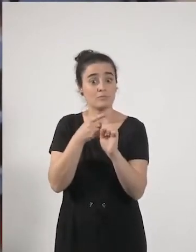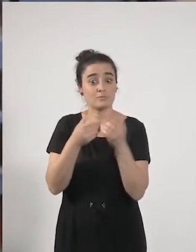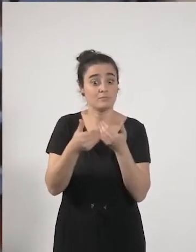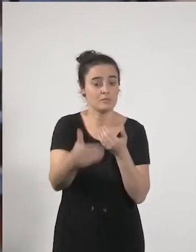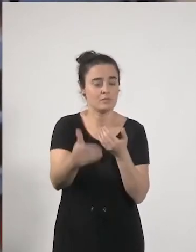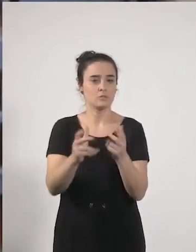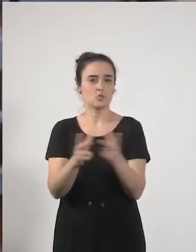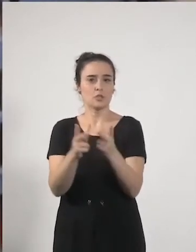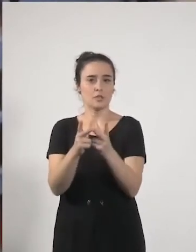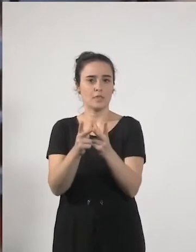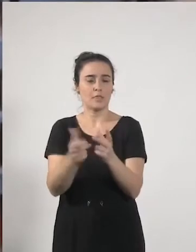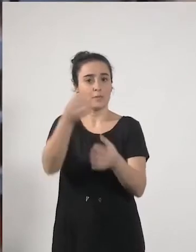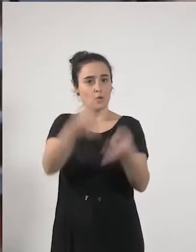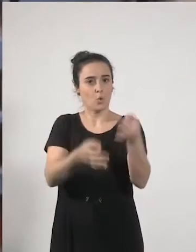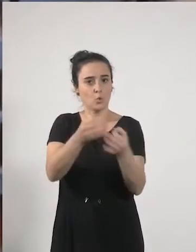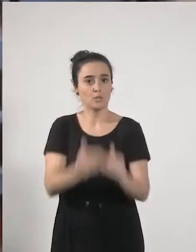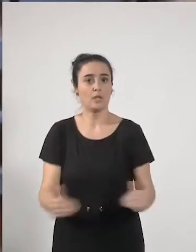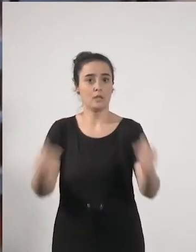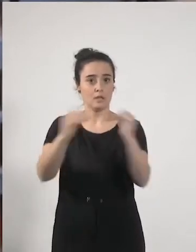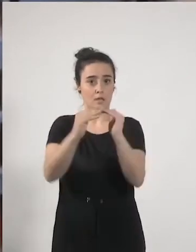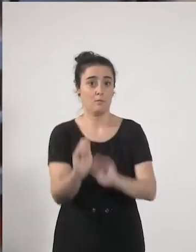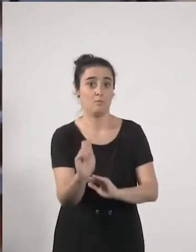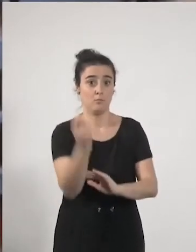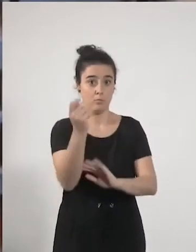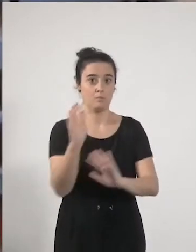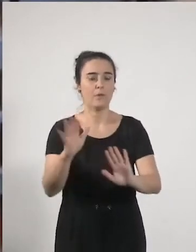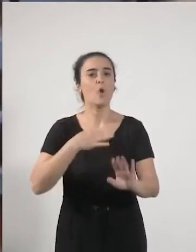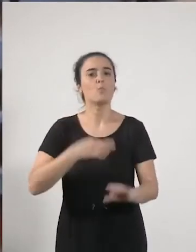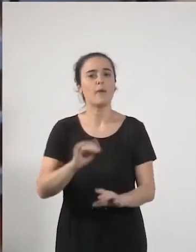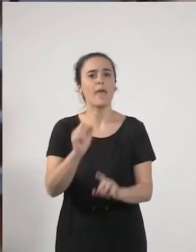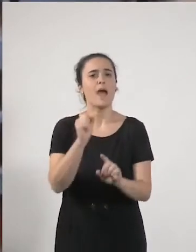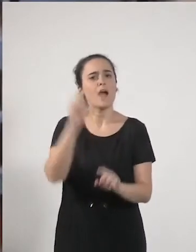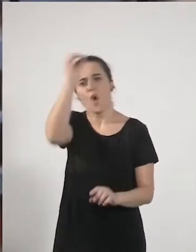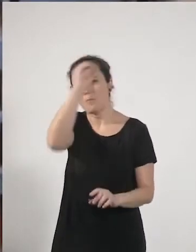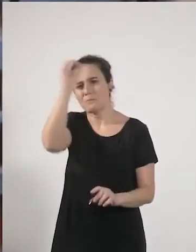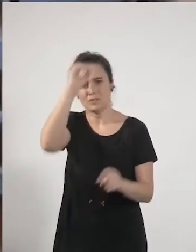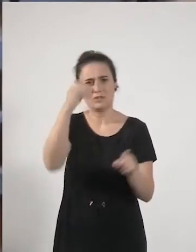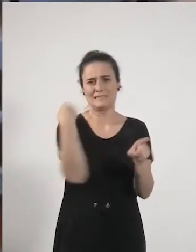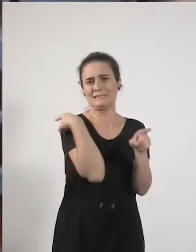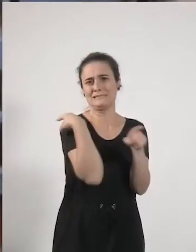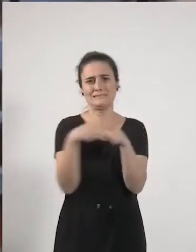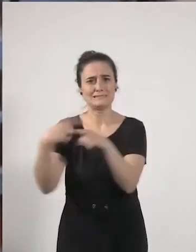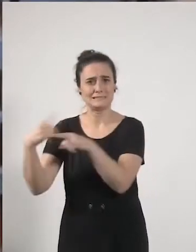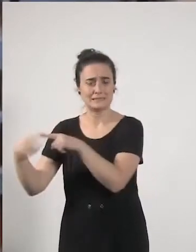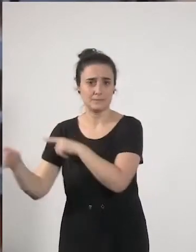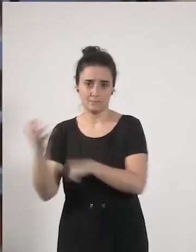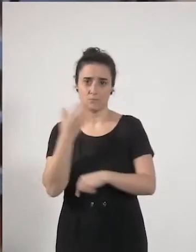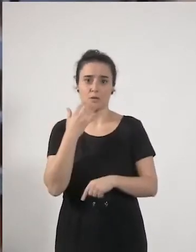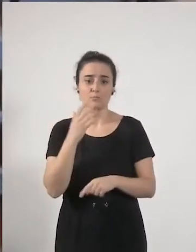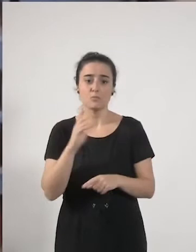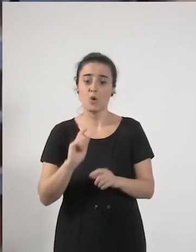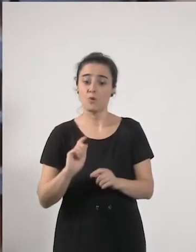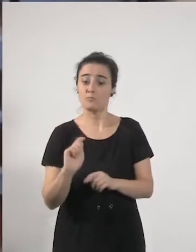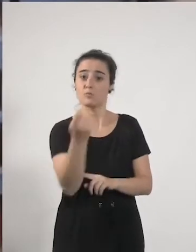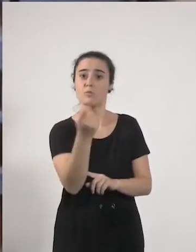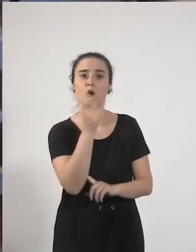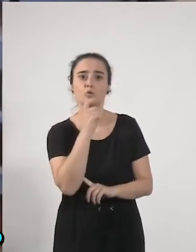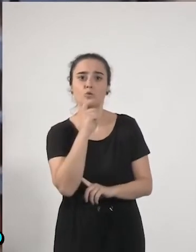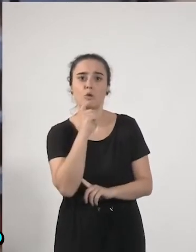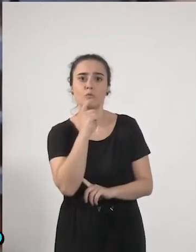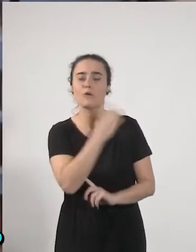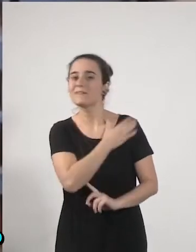justas y equitativas, aunque ahí puede haber diversidad de opiniones sobre cómo se llega y a dónde se quiere llegar.